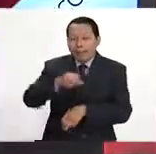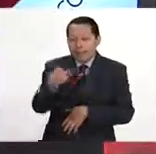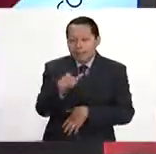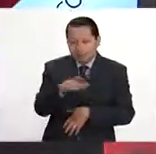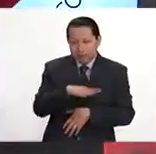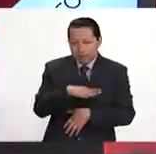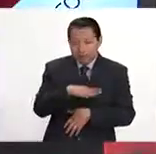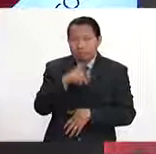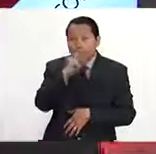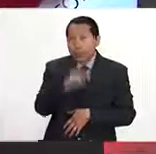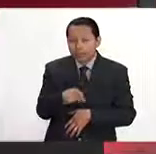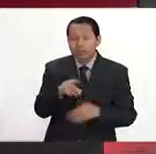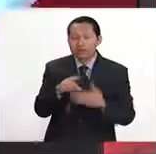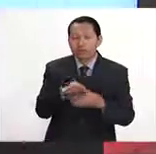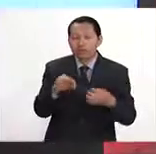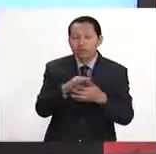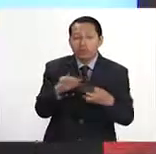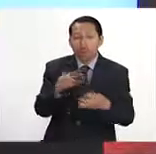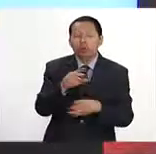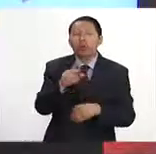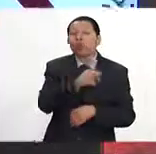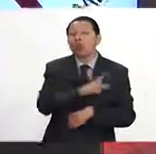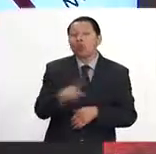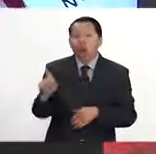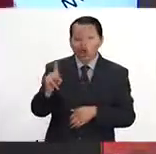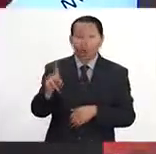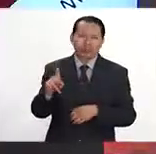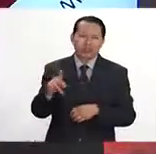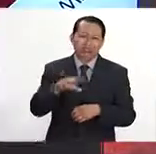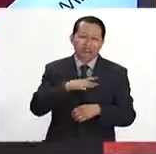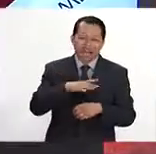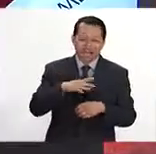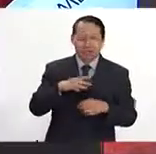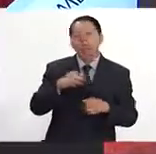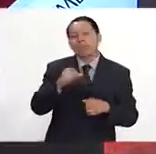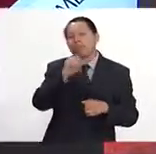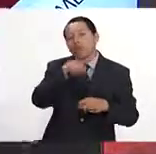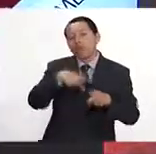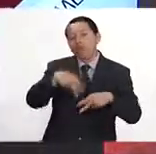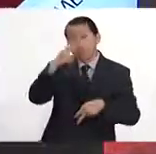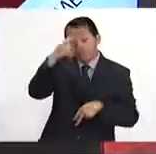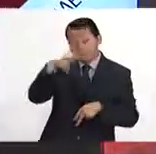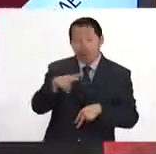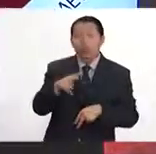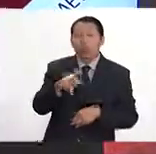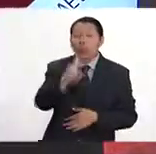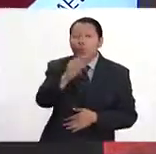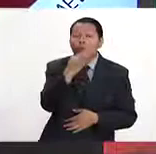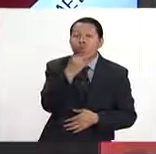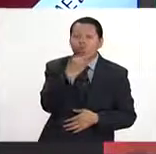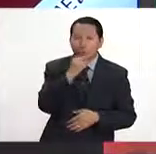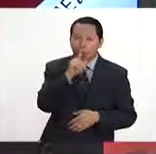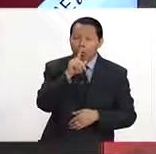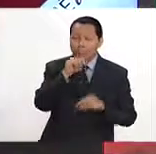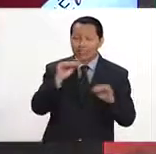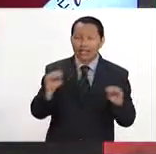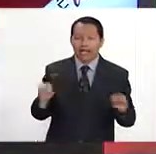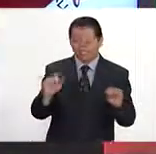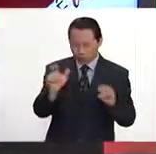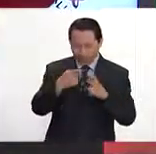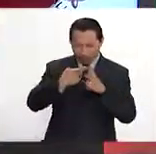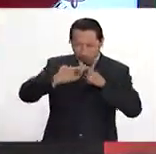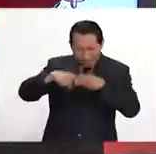Liga MX anunció que todos los partidos del fútbol mexicano van a guardar un minuto de silencio al arranque de los partidos,